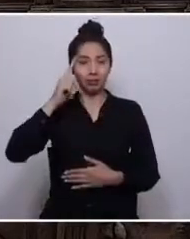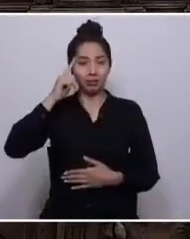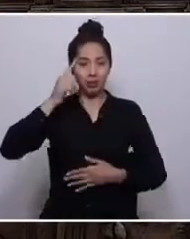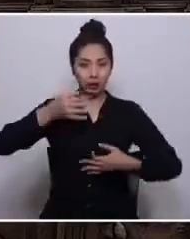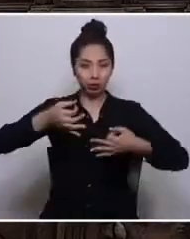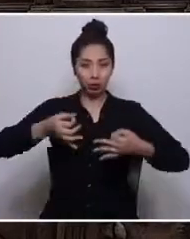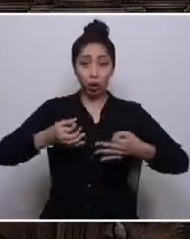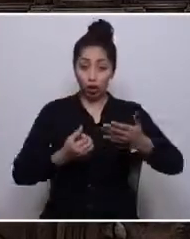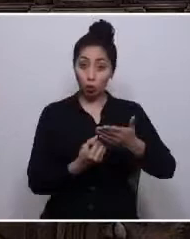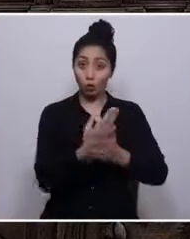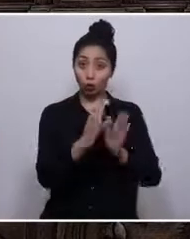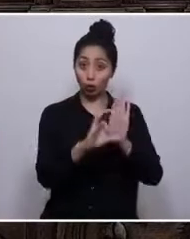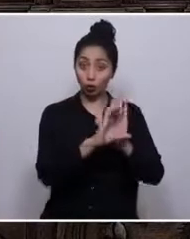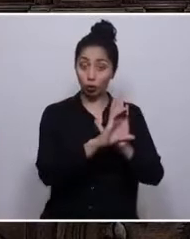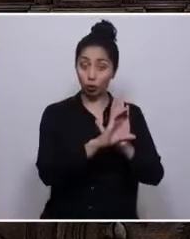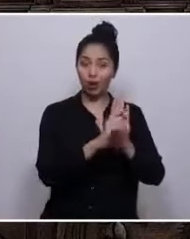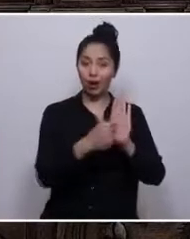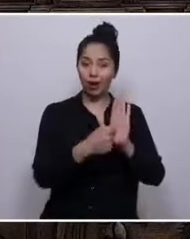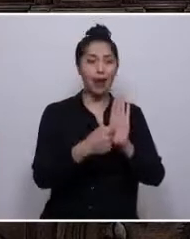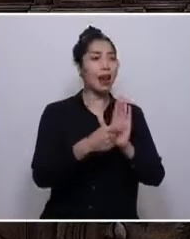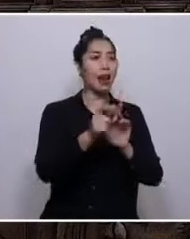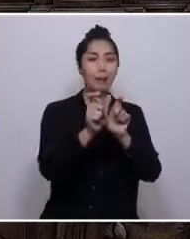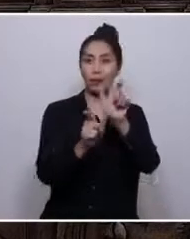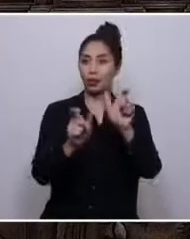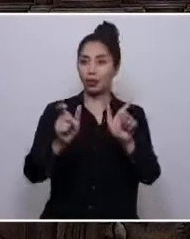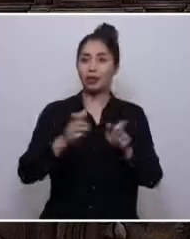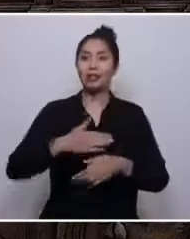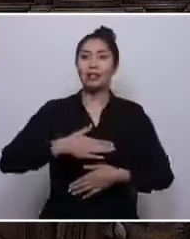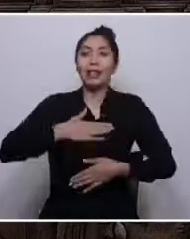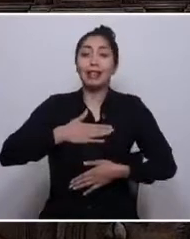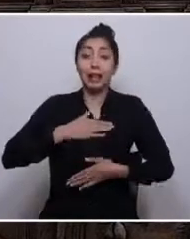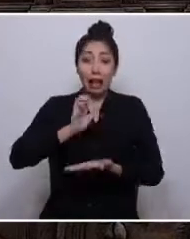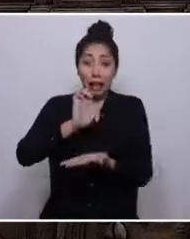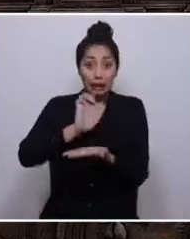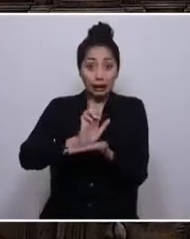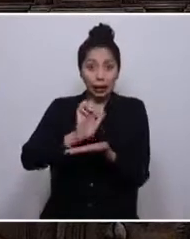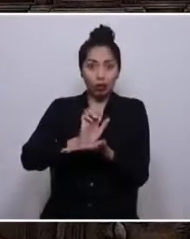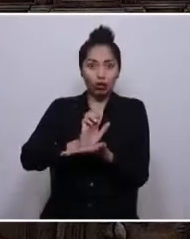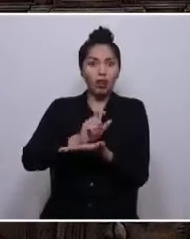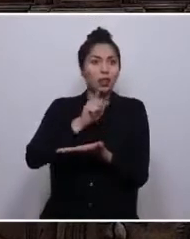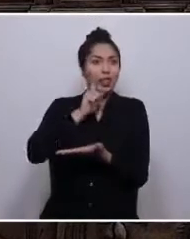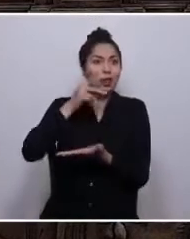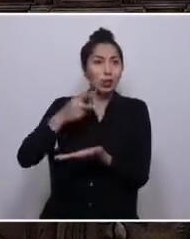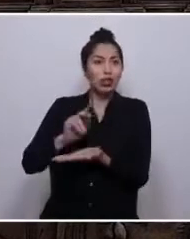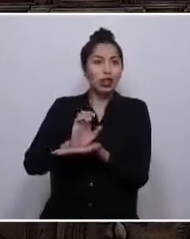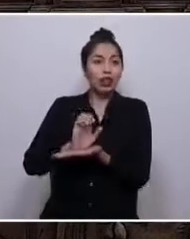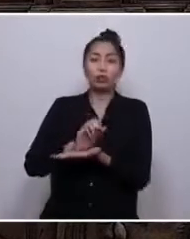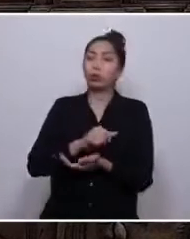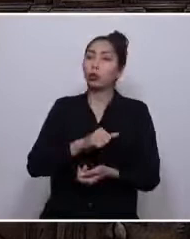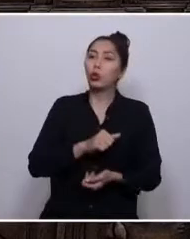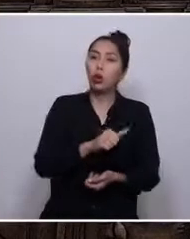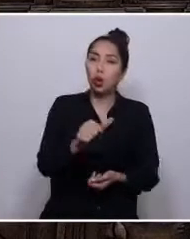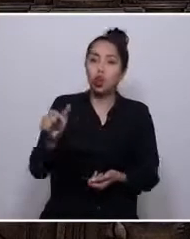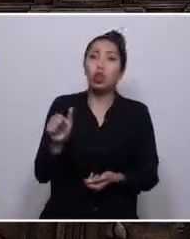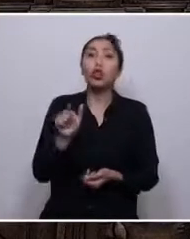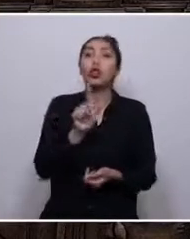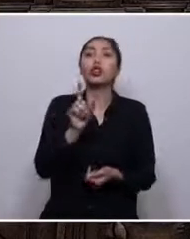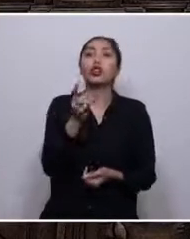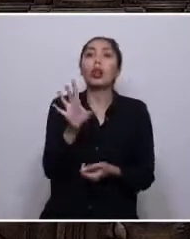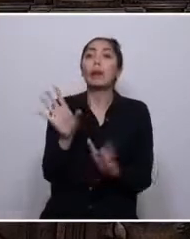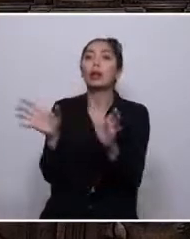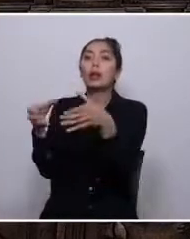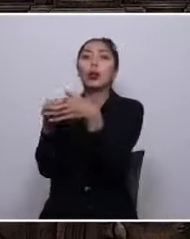Constitución las personas sientan que el Estado les pertenece a todas y a todos y no a una elite que actúa en su propio beneficio.